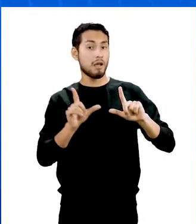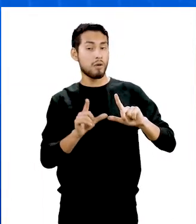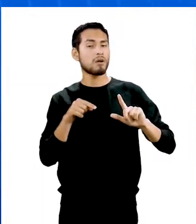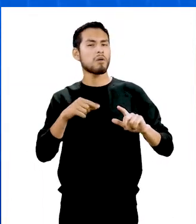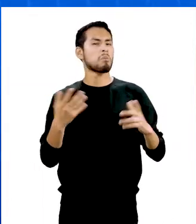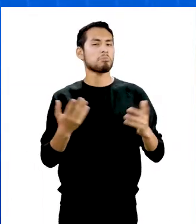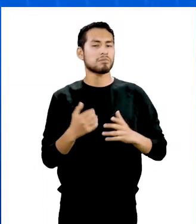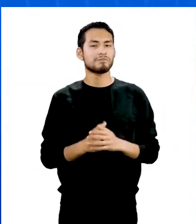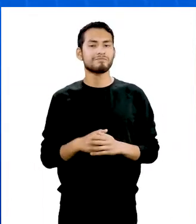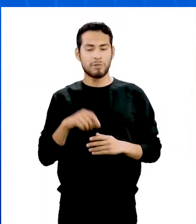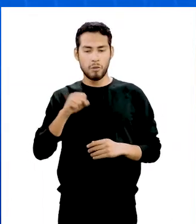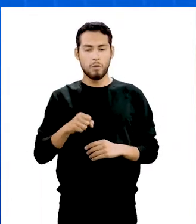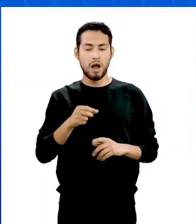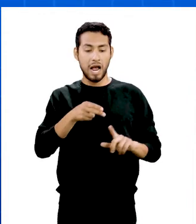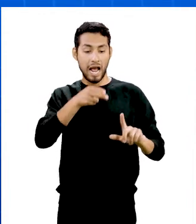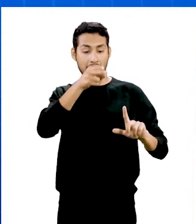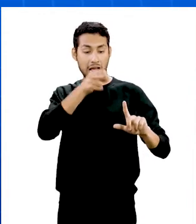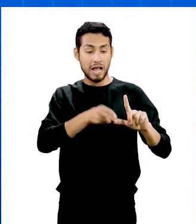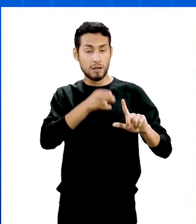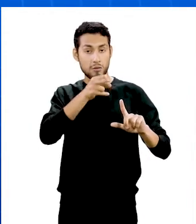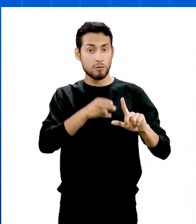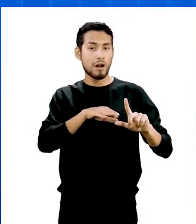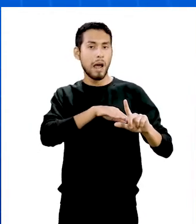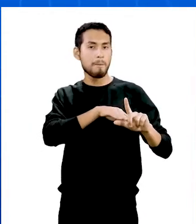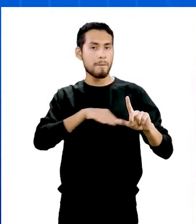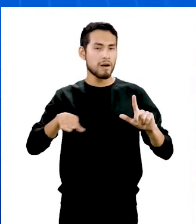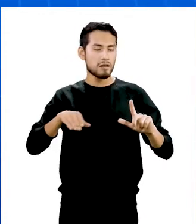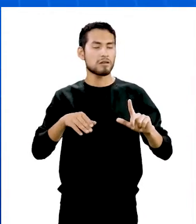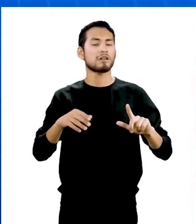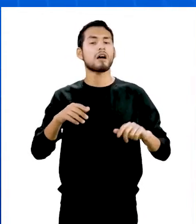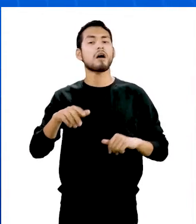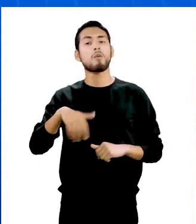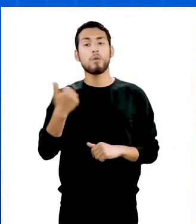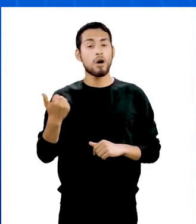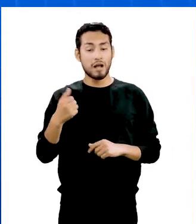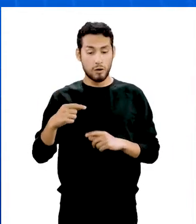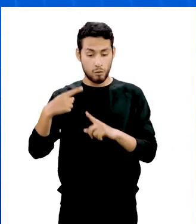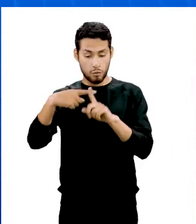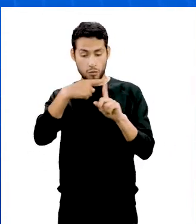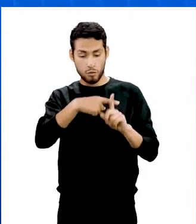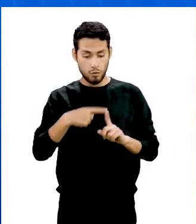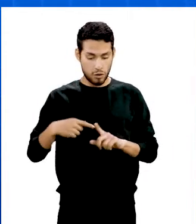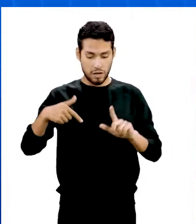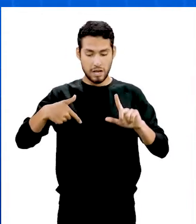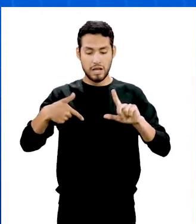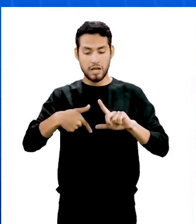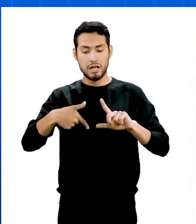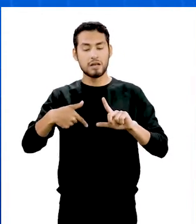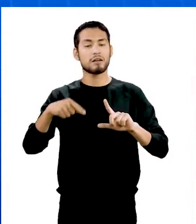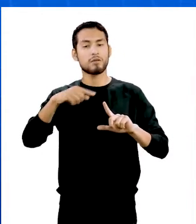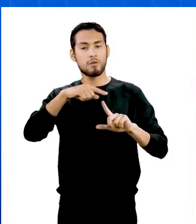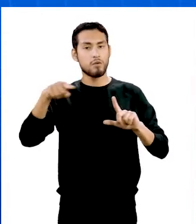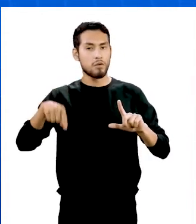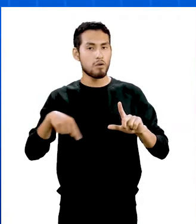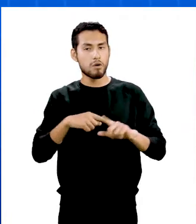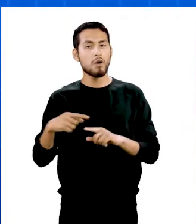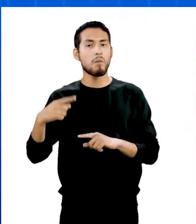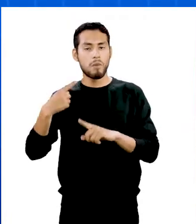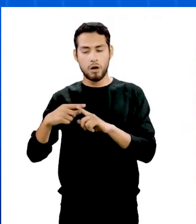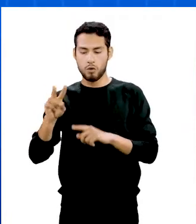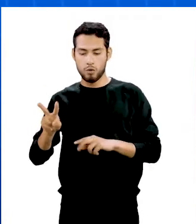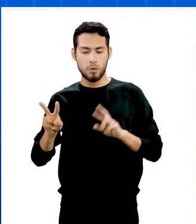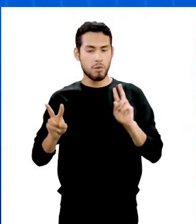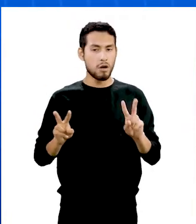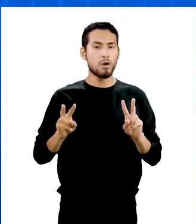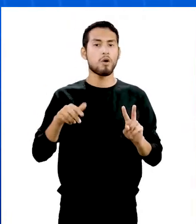por altura. Para dar con su perímetro, se suman sus cuatro lados, o como el romboide tiene los lados iguales, 2 a